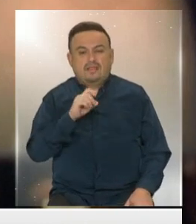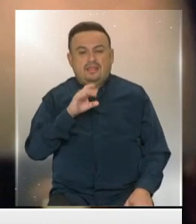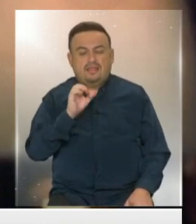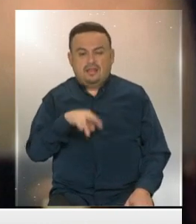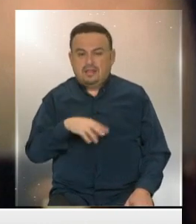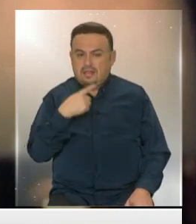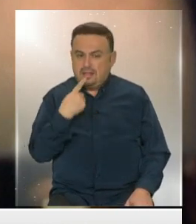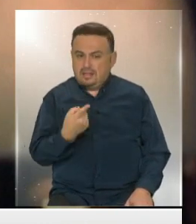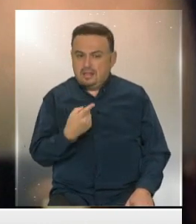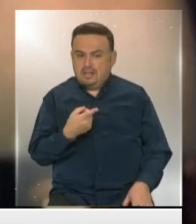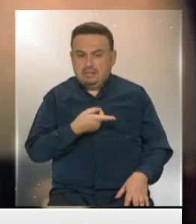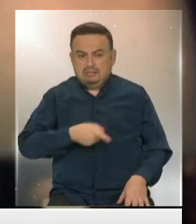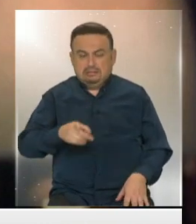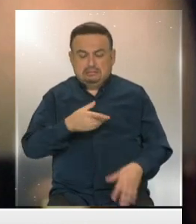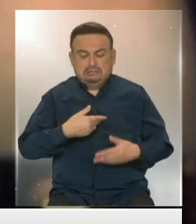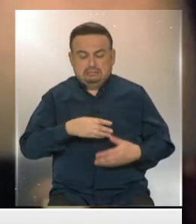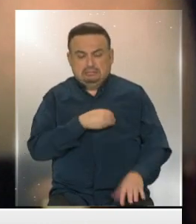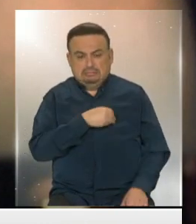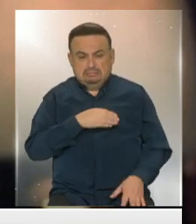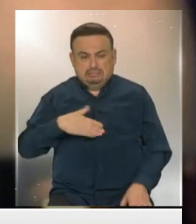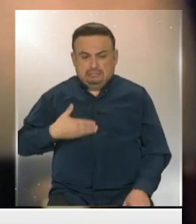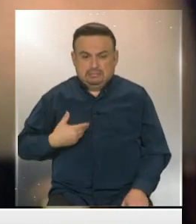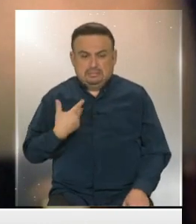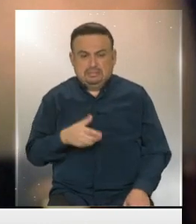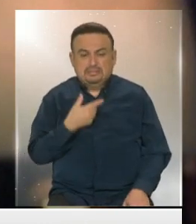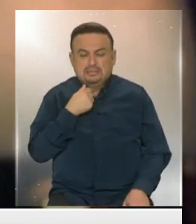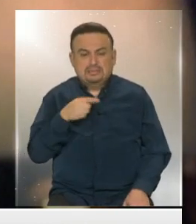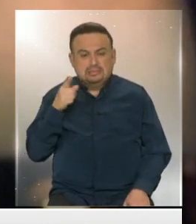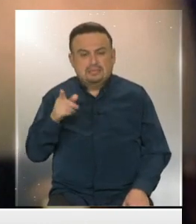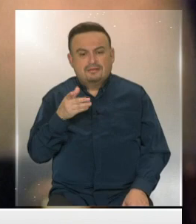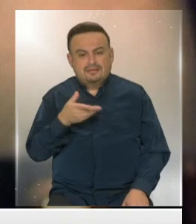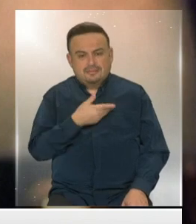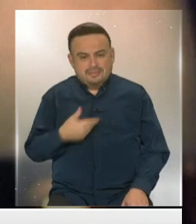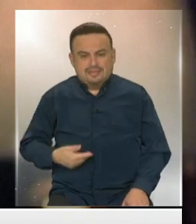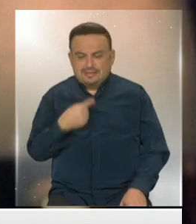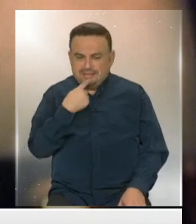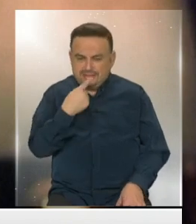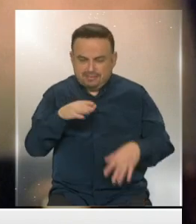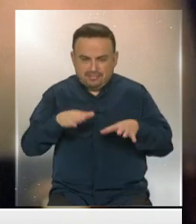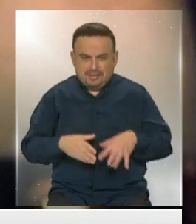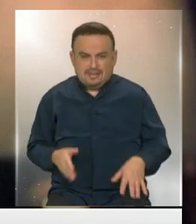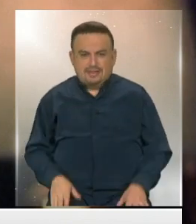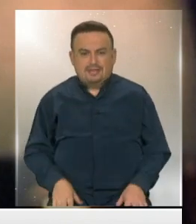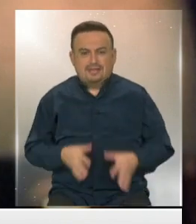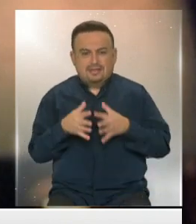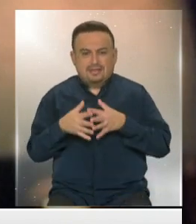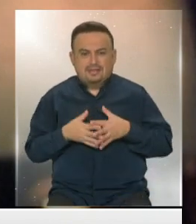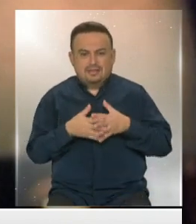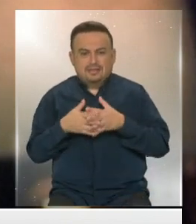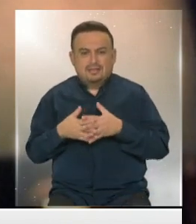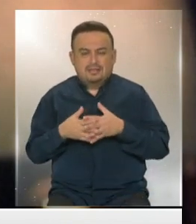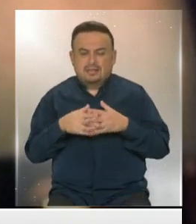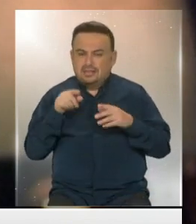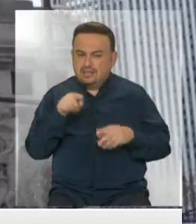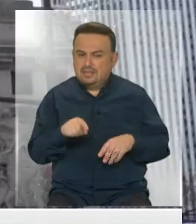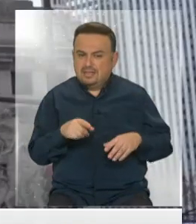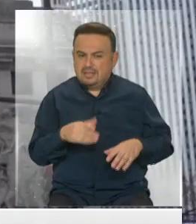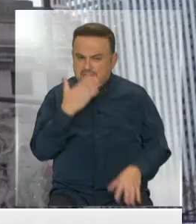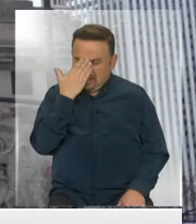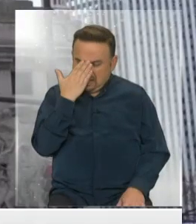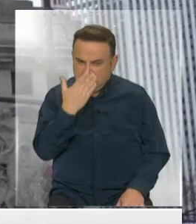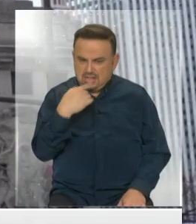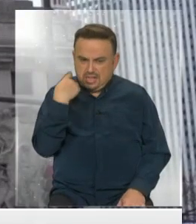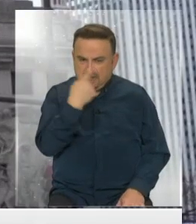de enviar las condolencias, una de que quisiera escuchar desde parte del propio presidente de los Estados Unidos, y aquí el que ha dado